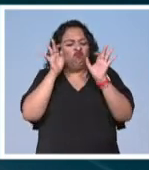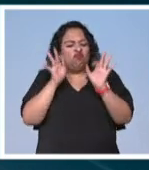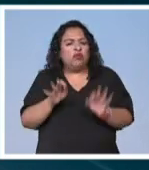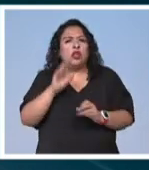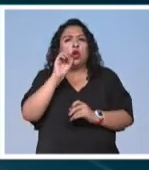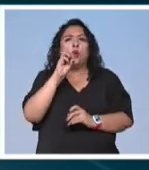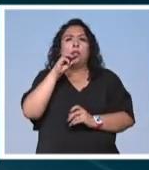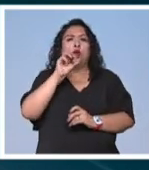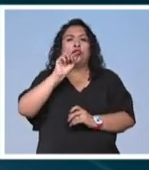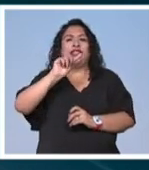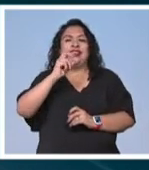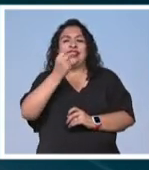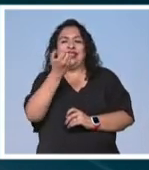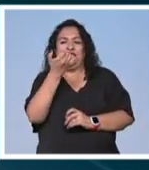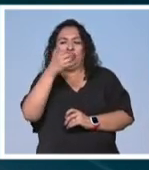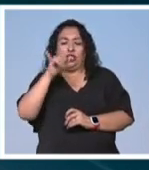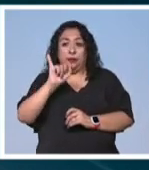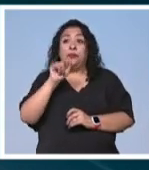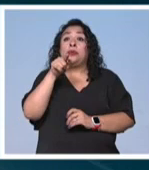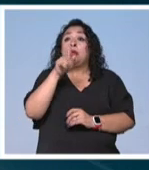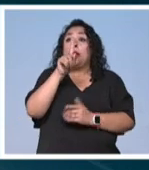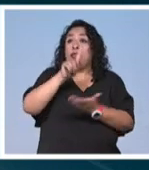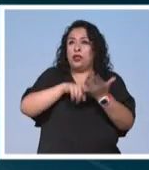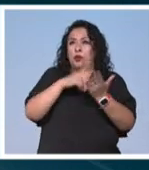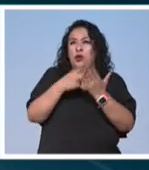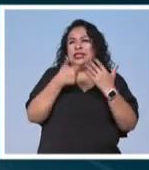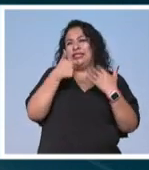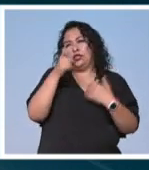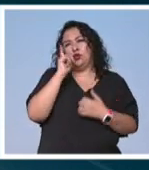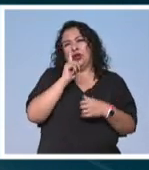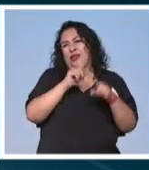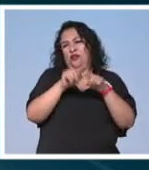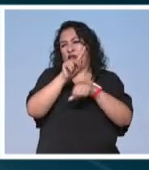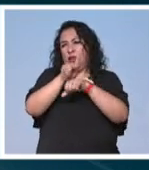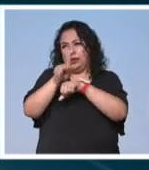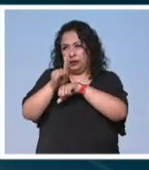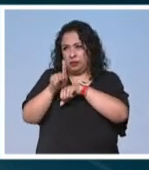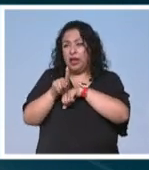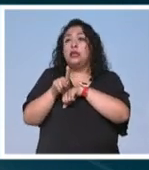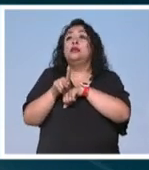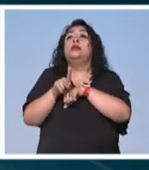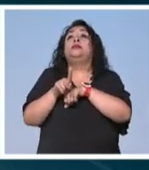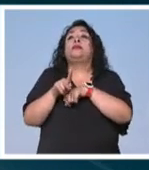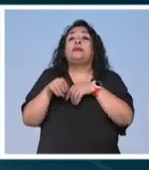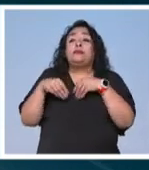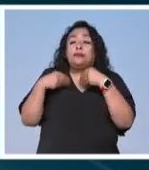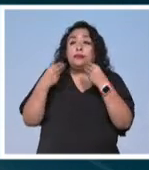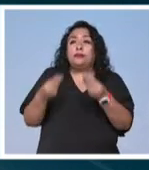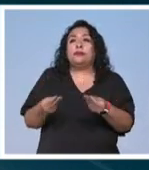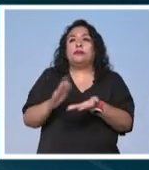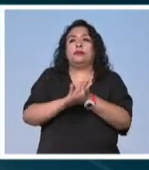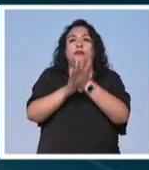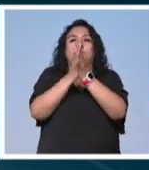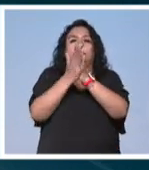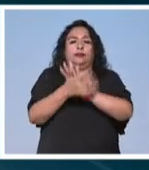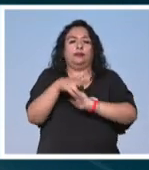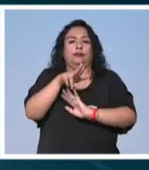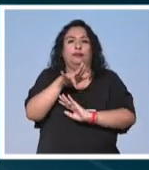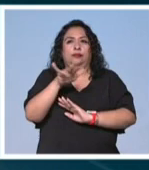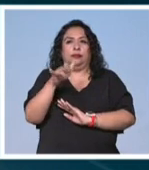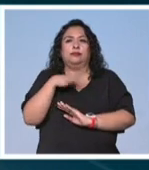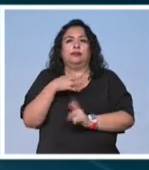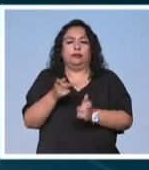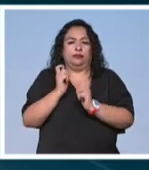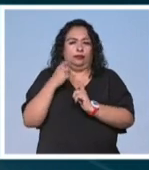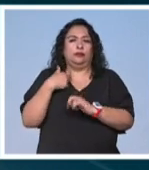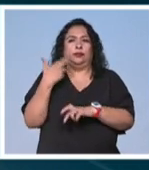omotenashi en este programa seis chicas de diferentes países entregan para convertirse en nakai y asumir